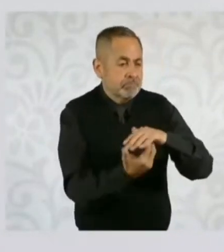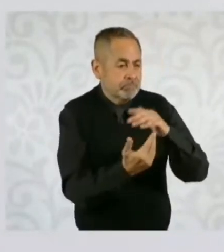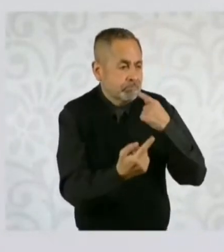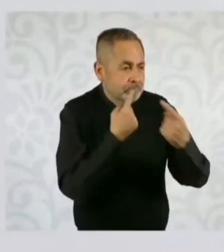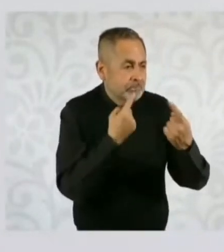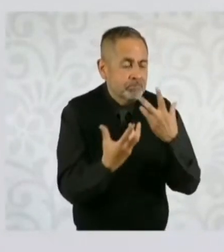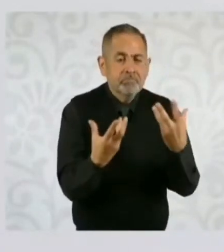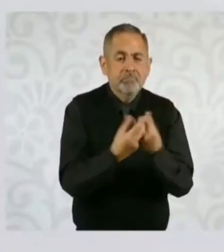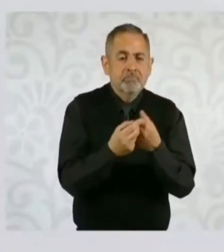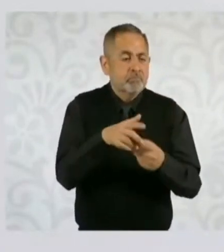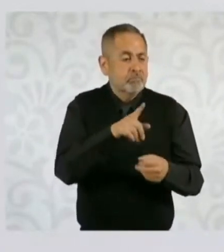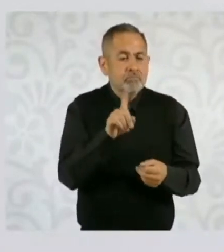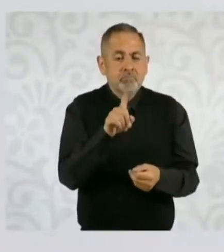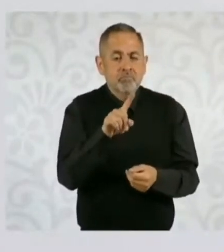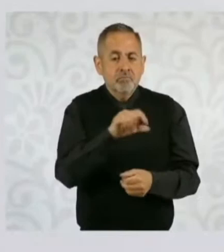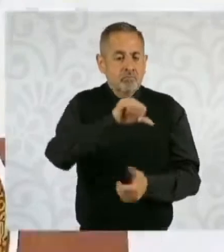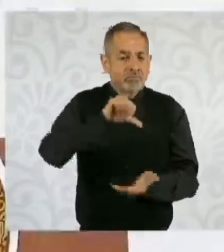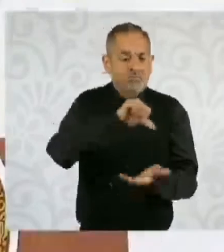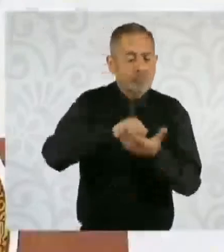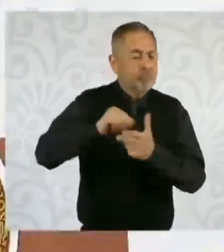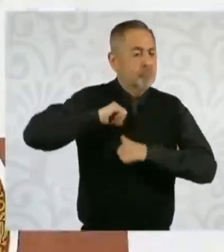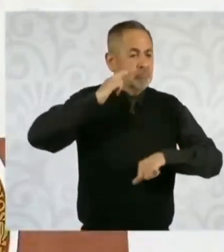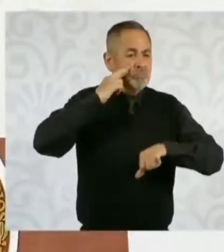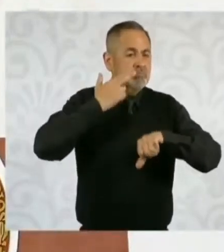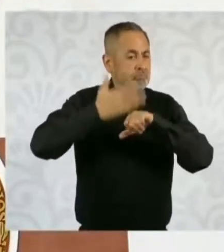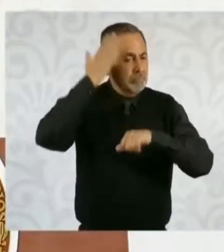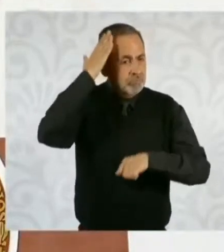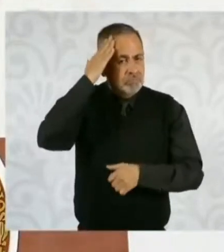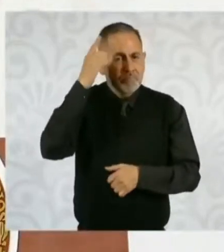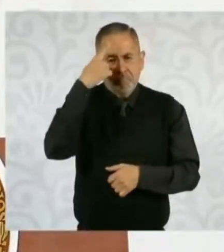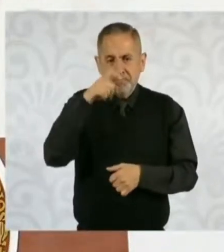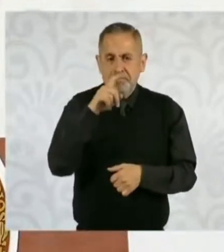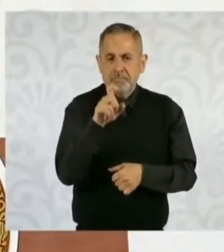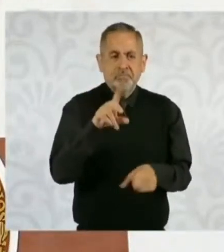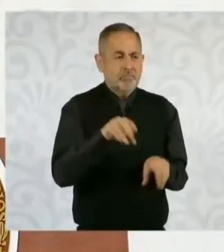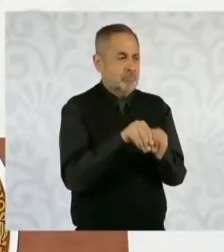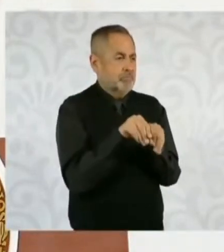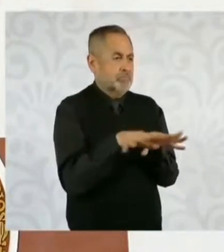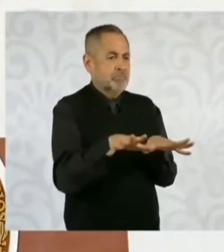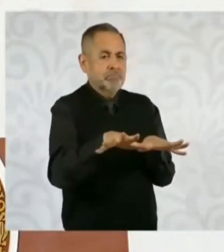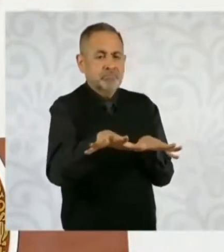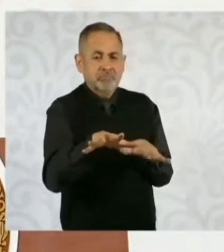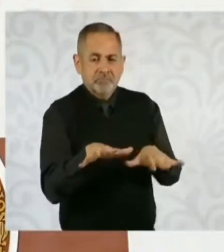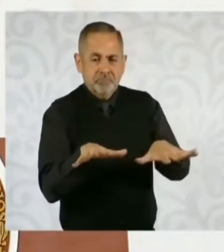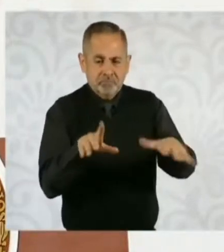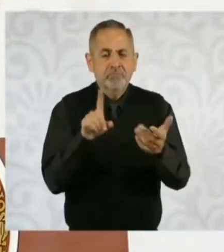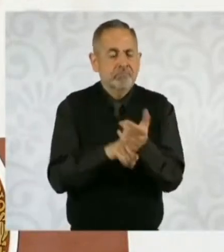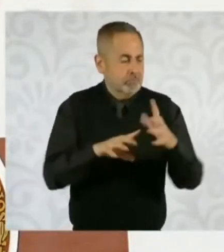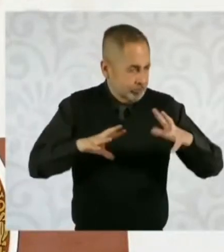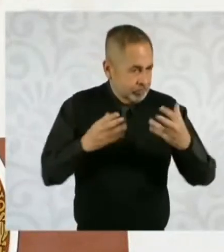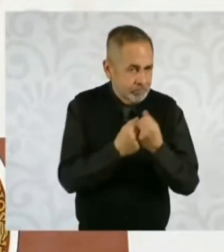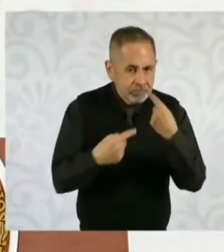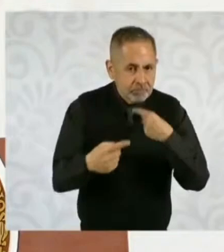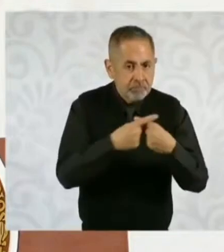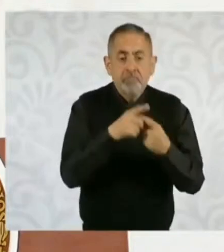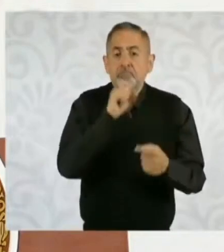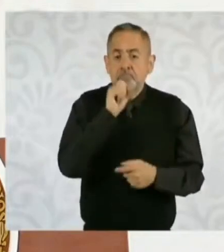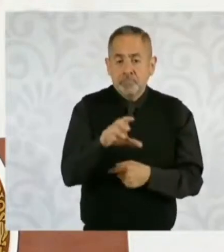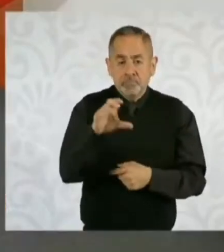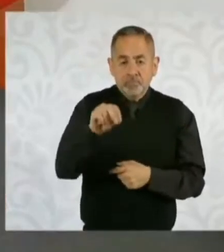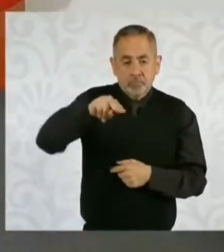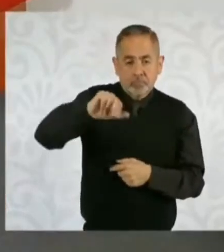en donde está la Secretaría de Agricultura y Desarrollo Rural y la Conagua.